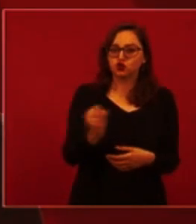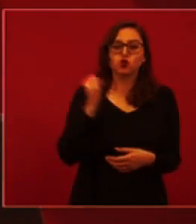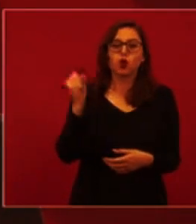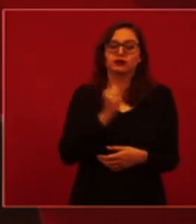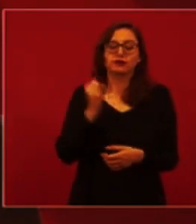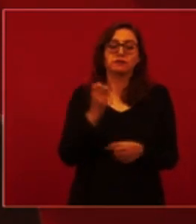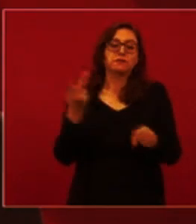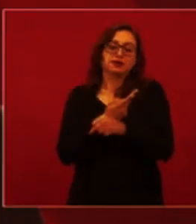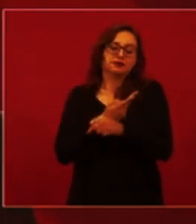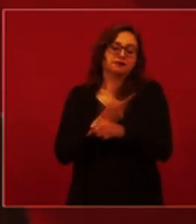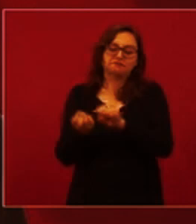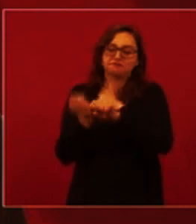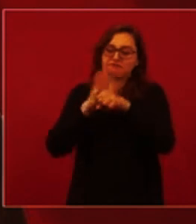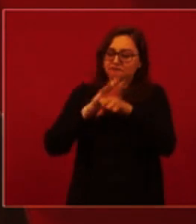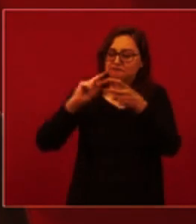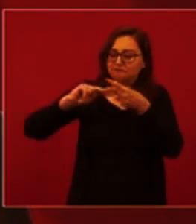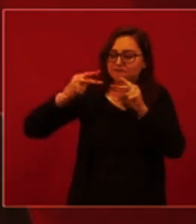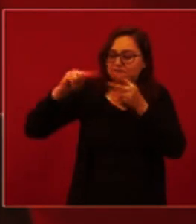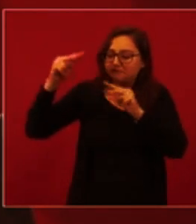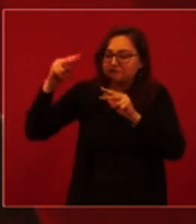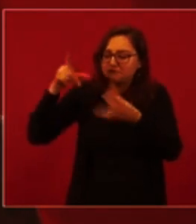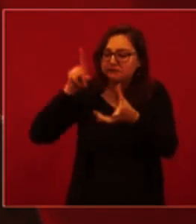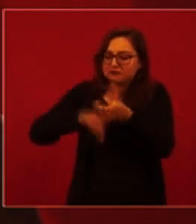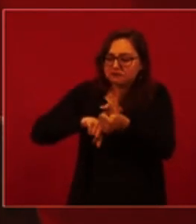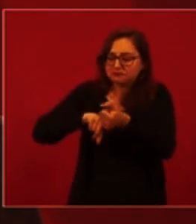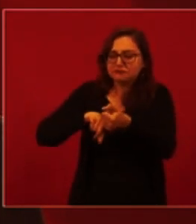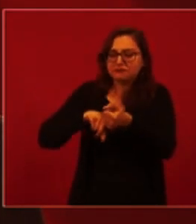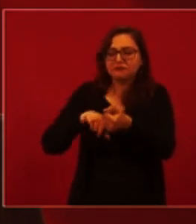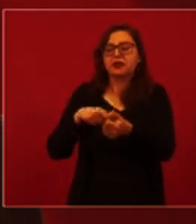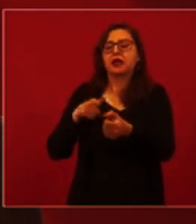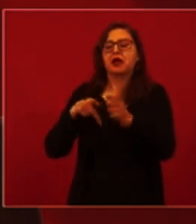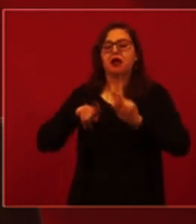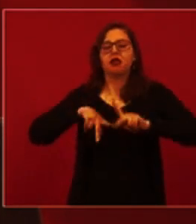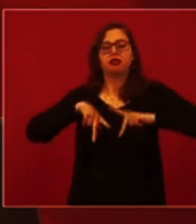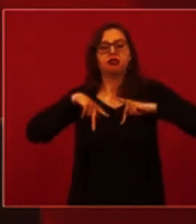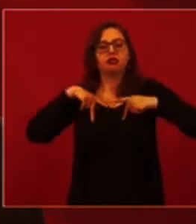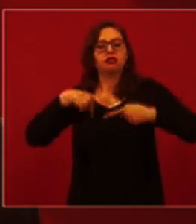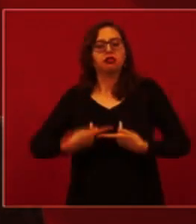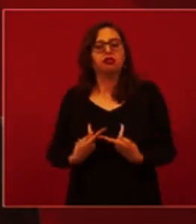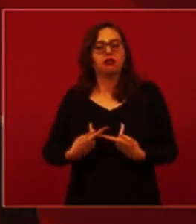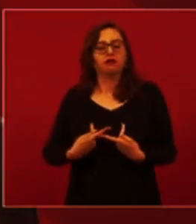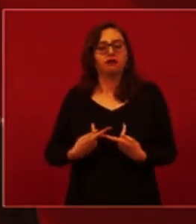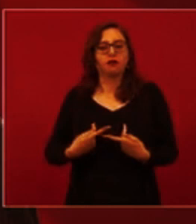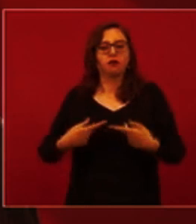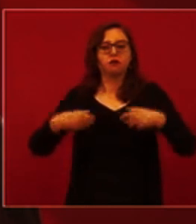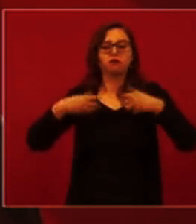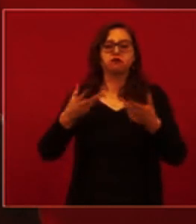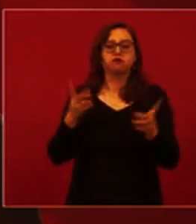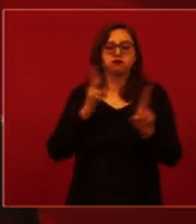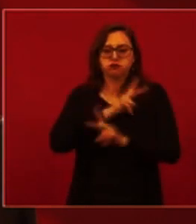biología de esta variante, tiene menor probabilidad o menor proporción de daño en los pulmones.